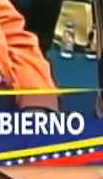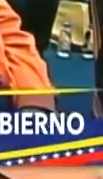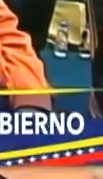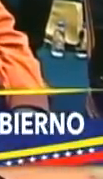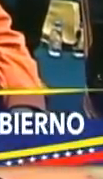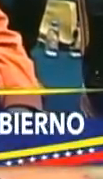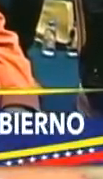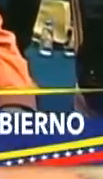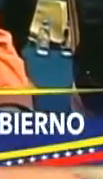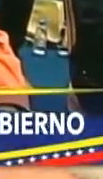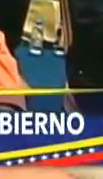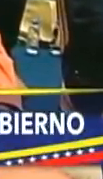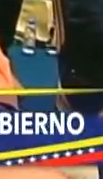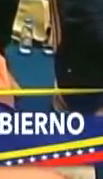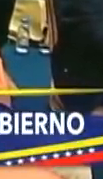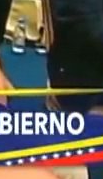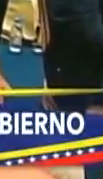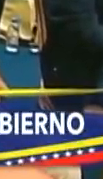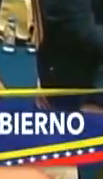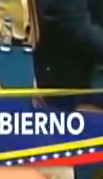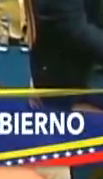este Consejo Federal de Gobierno.